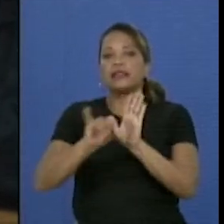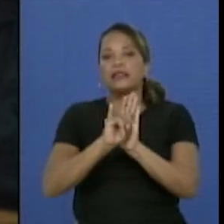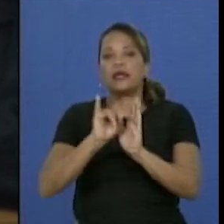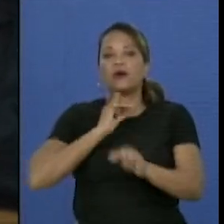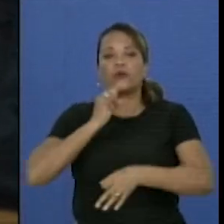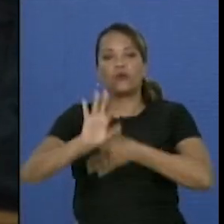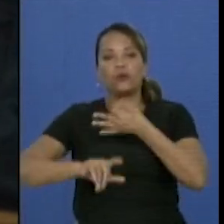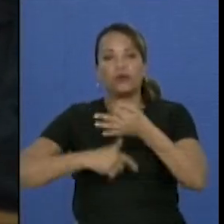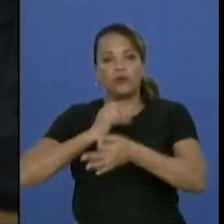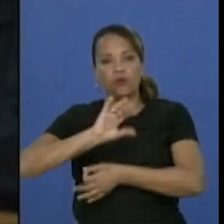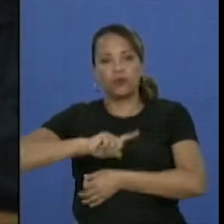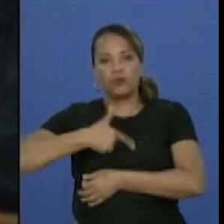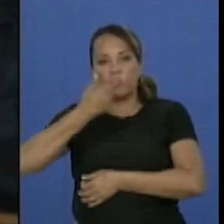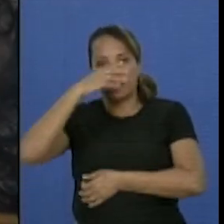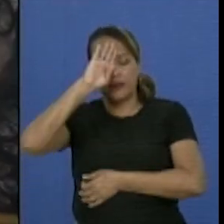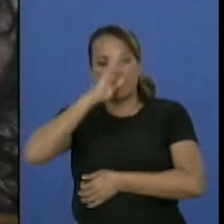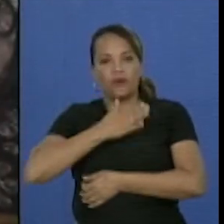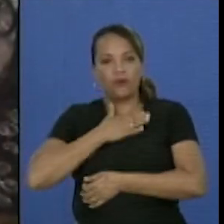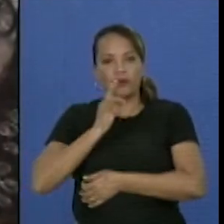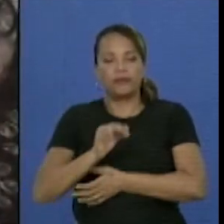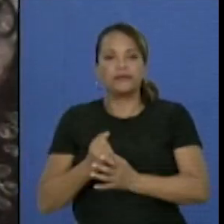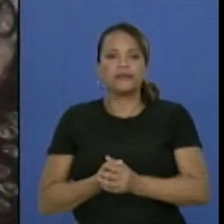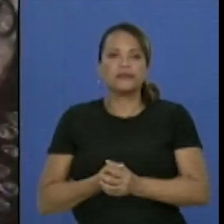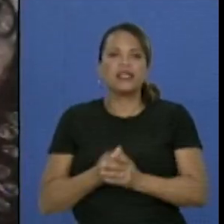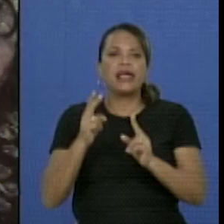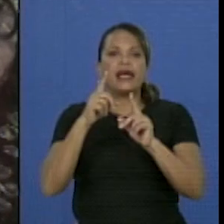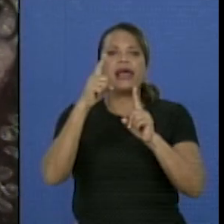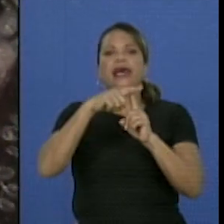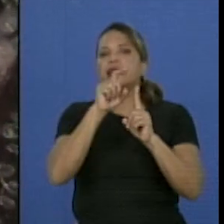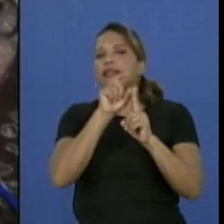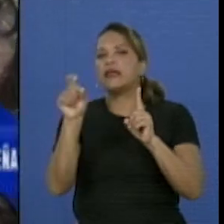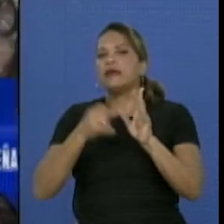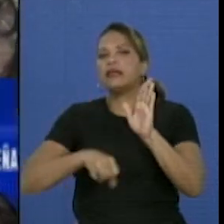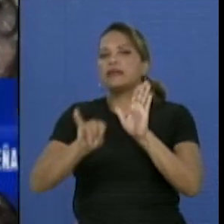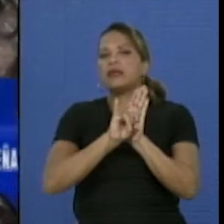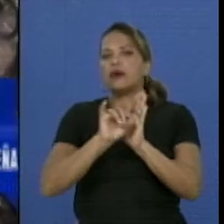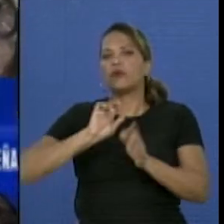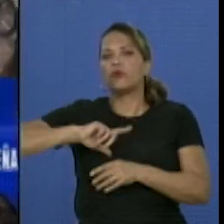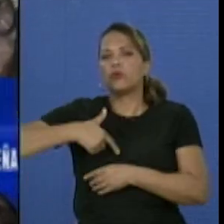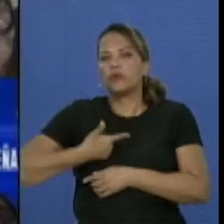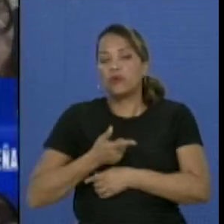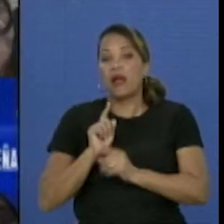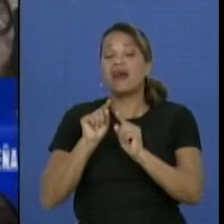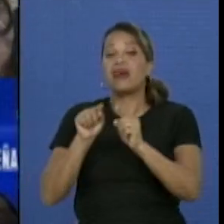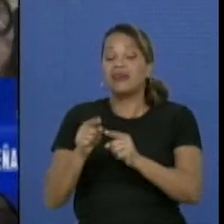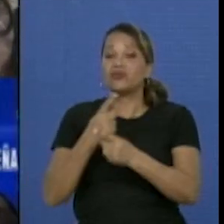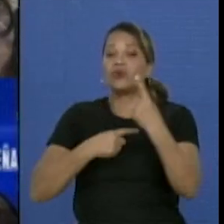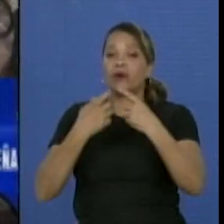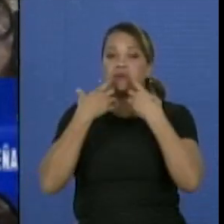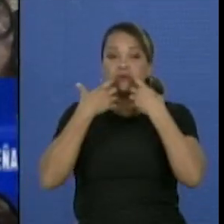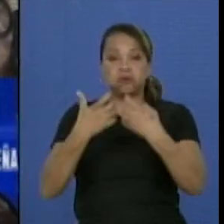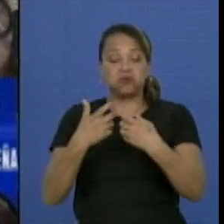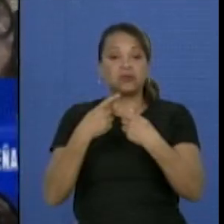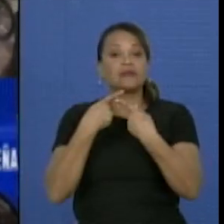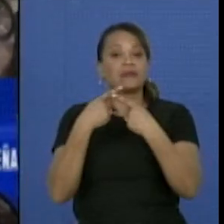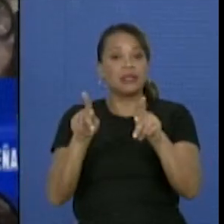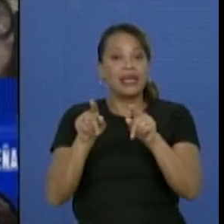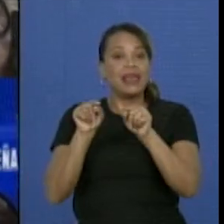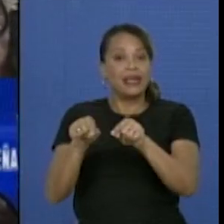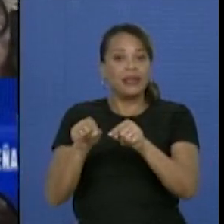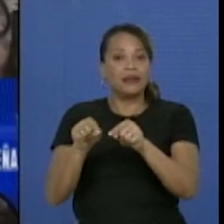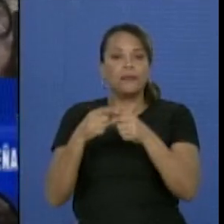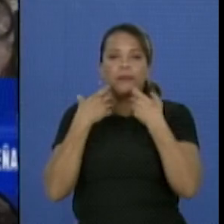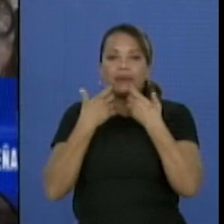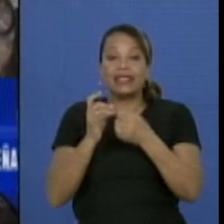cultural cubana. El tema de la identidad cultural es algo que ha tomado una gran relevancia en el país, que este